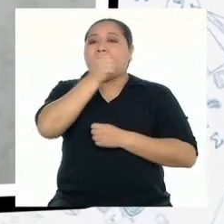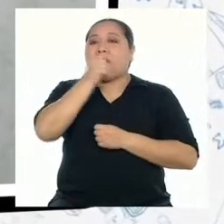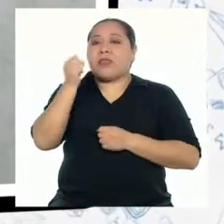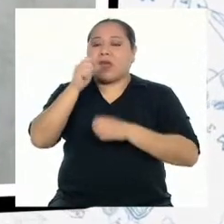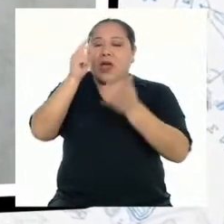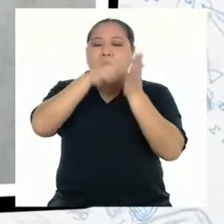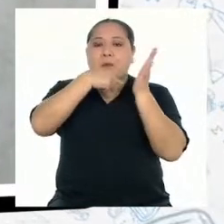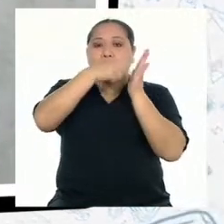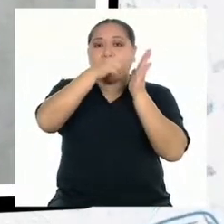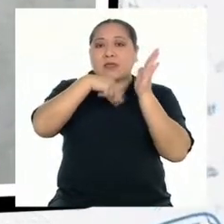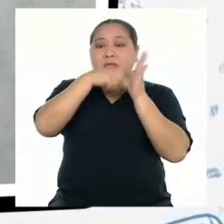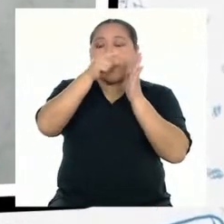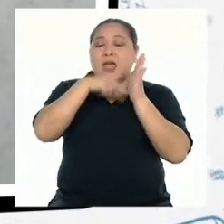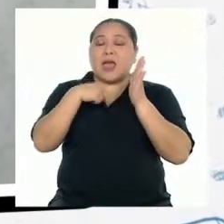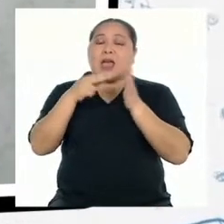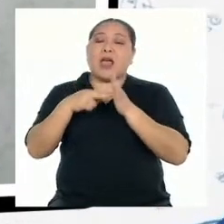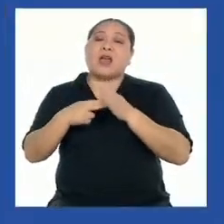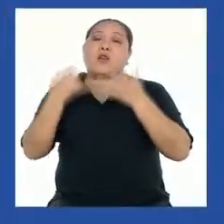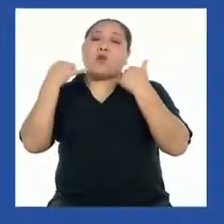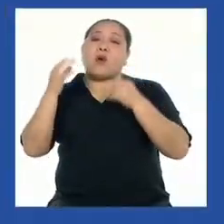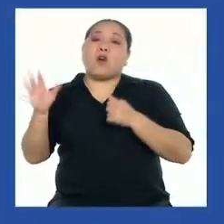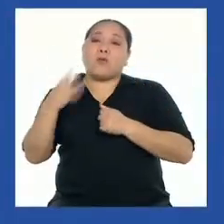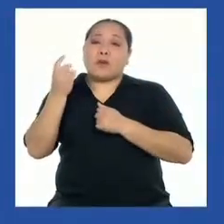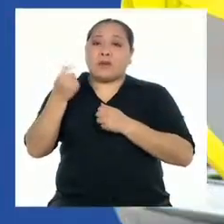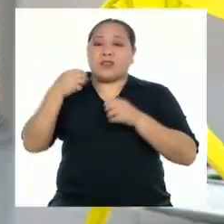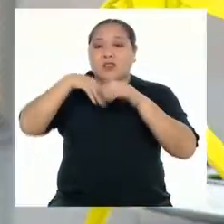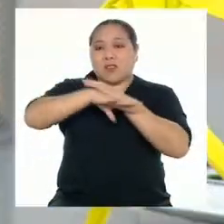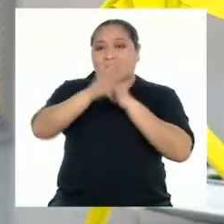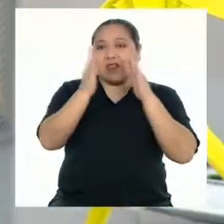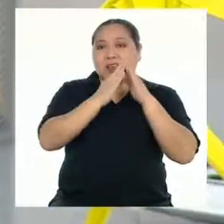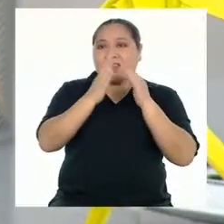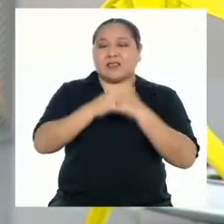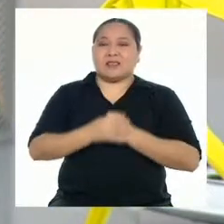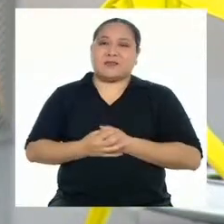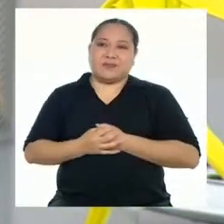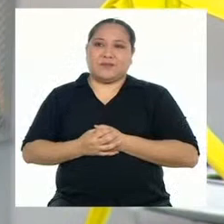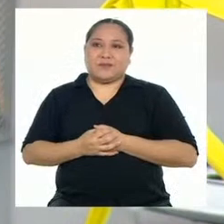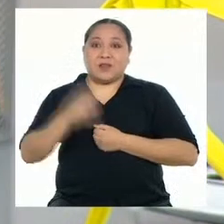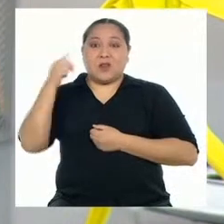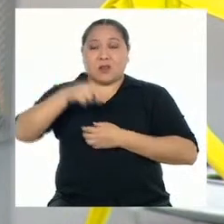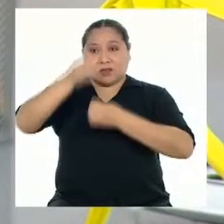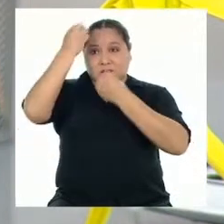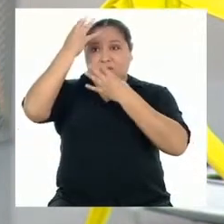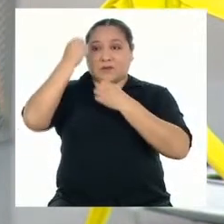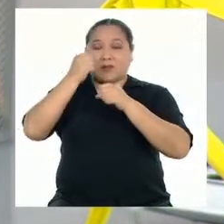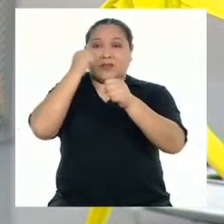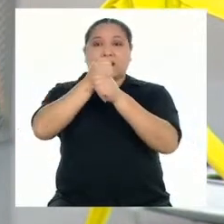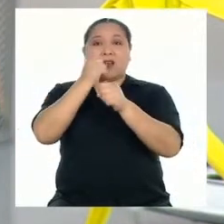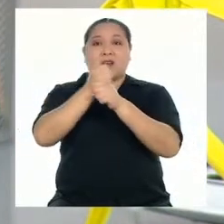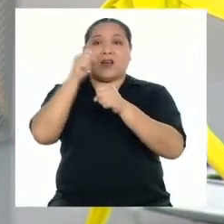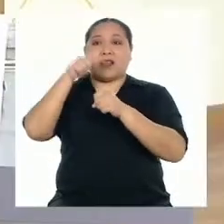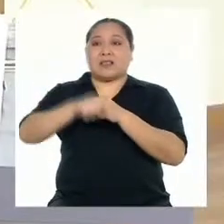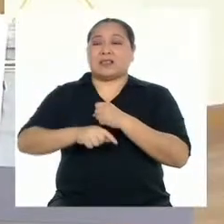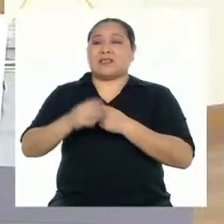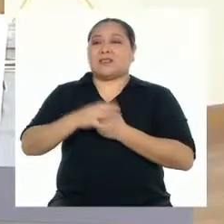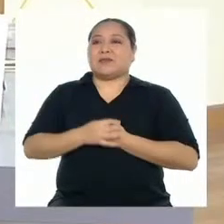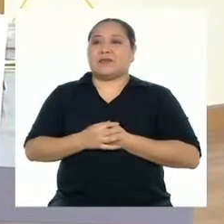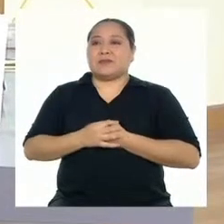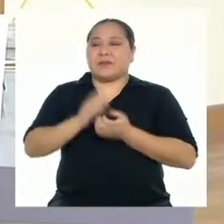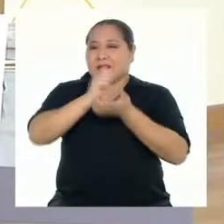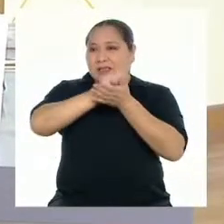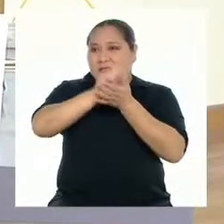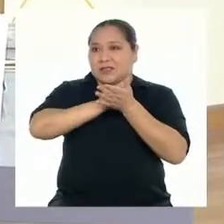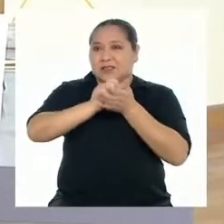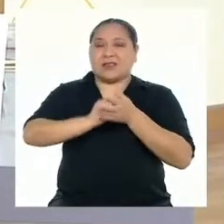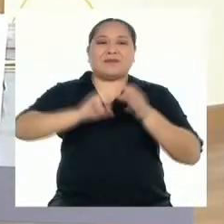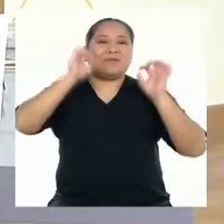ver televisión y jugar con mi perrito en casa. Con esta información trabajaremos nuestro texto. ¿No, Rodrigo? Así